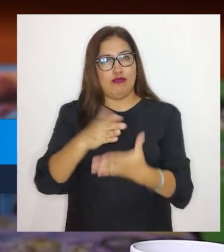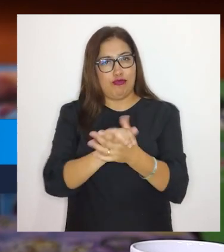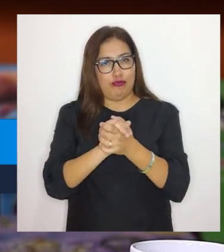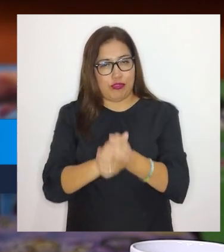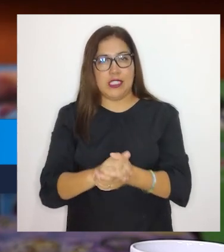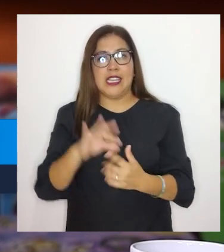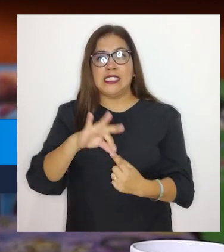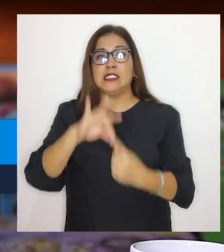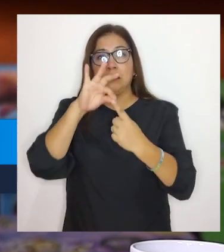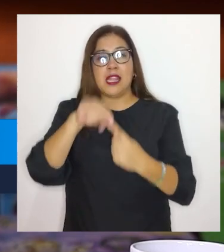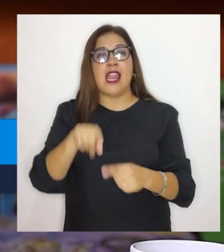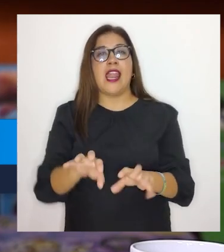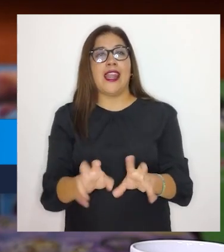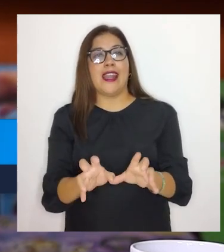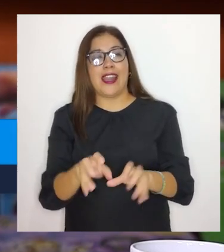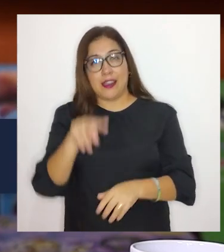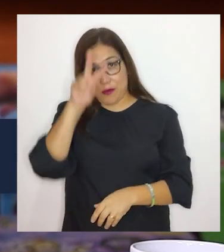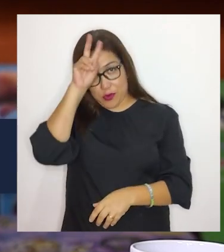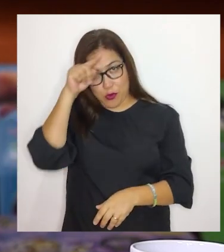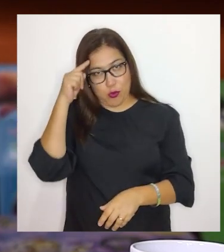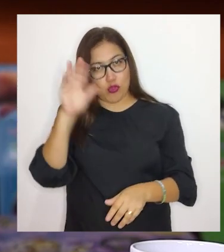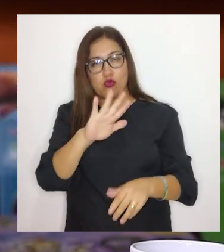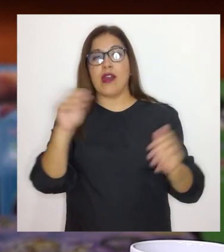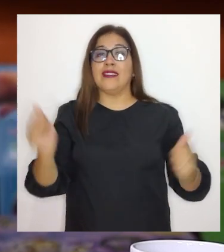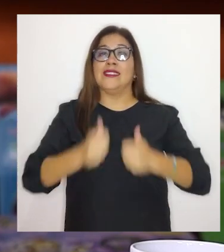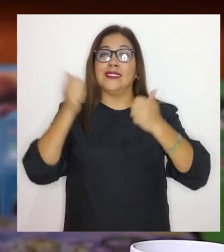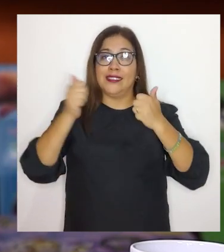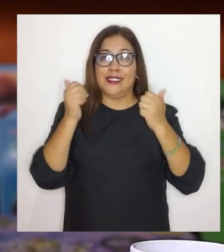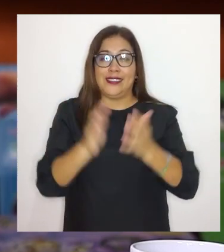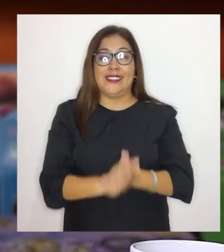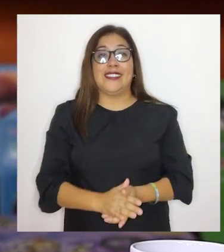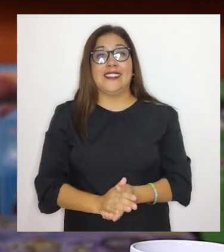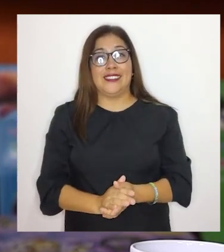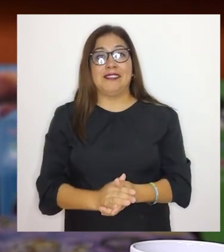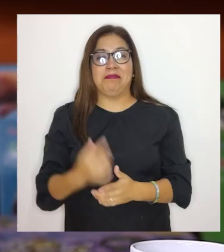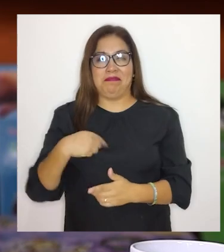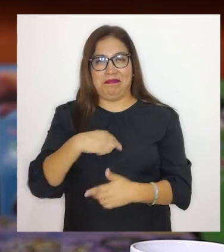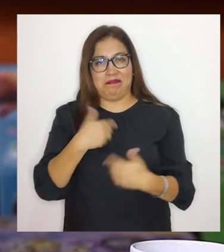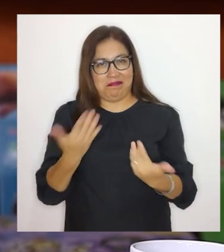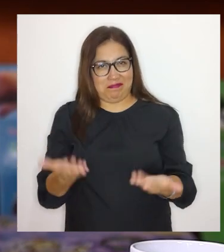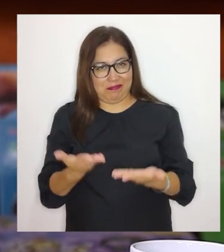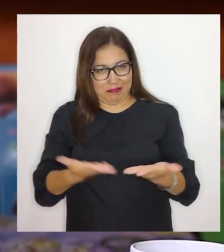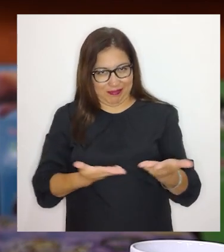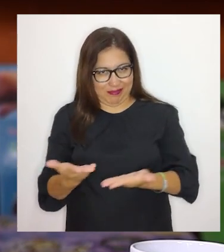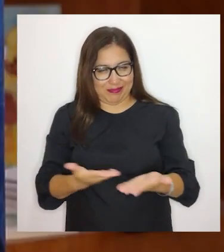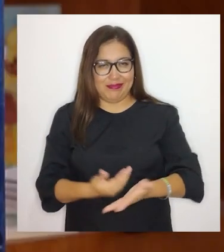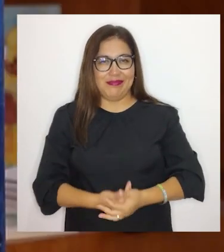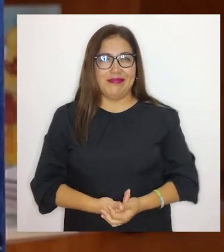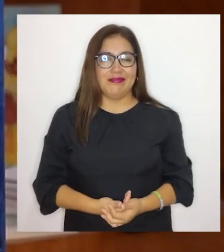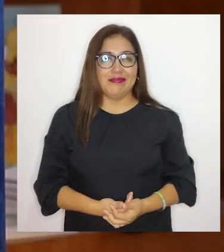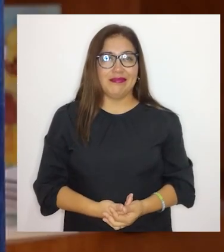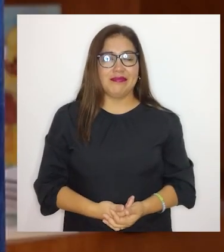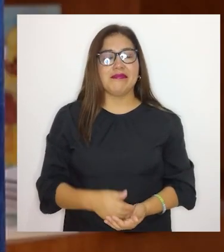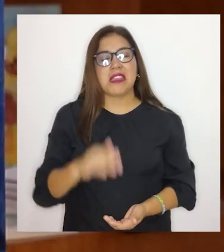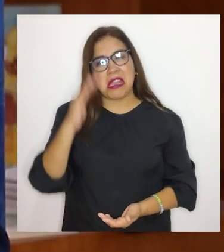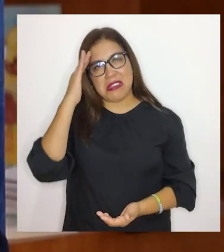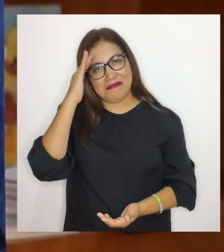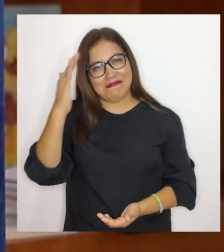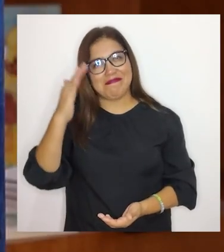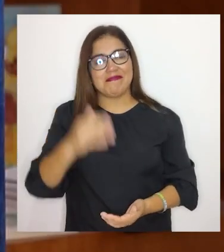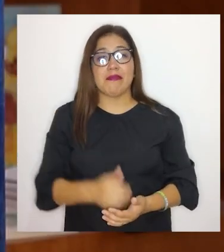también un saludo especial a Radio Nacional por su aniversario. Y estoy acá a vuestras órdenes. ¿Qué tal?